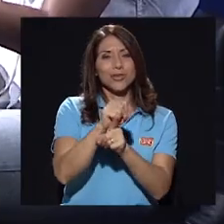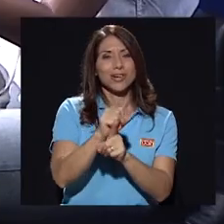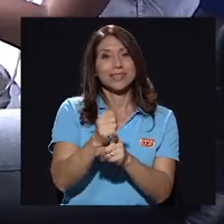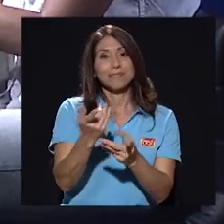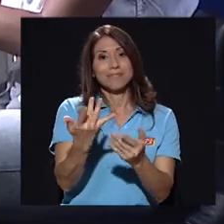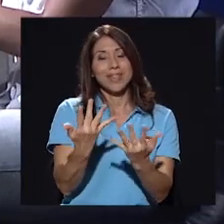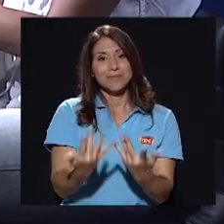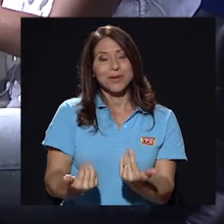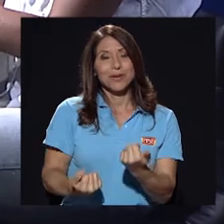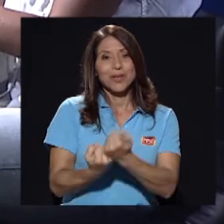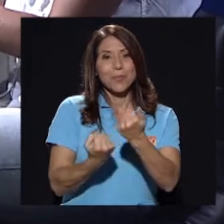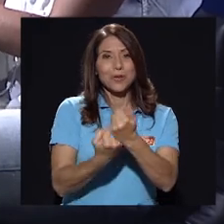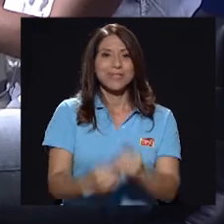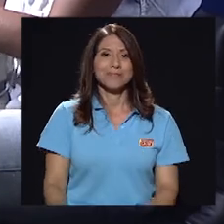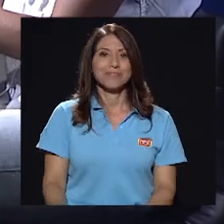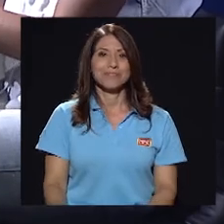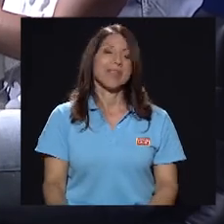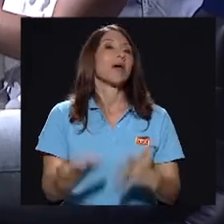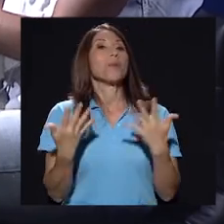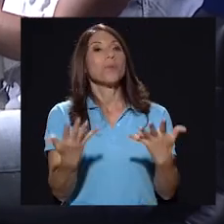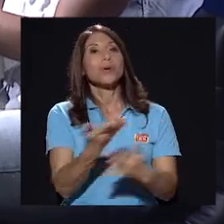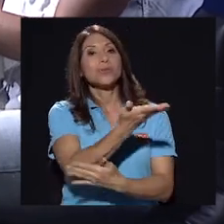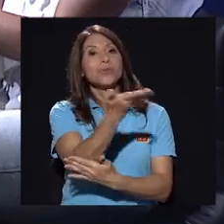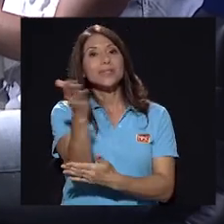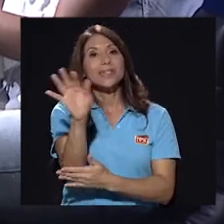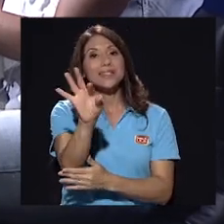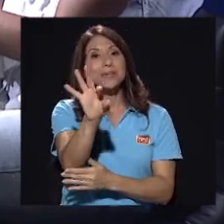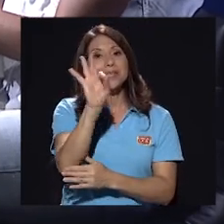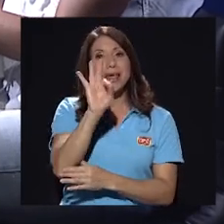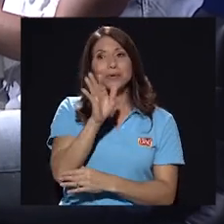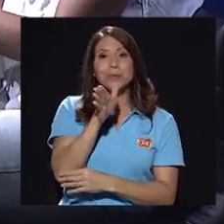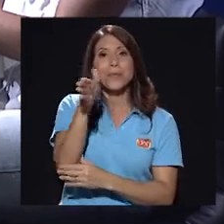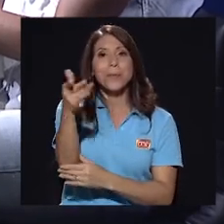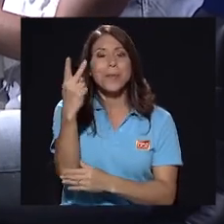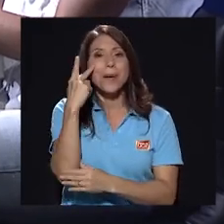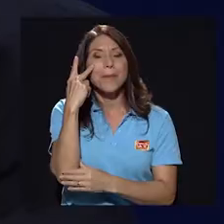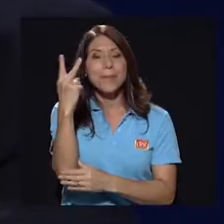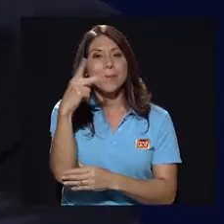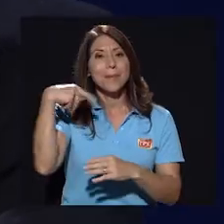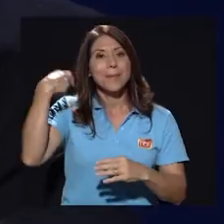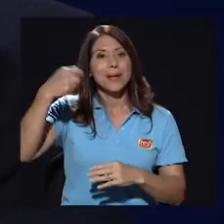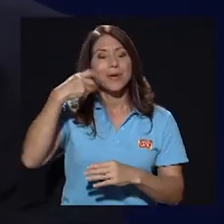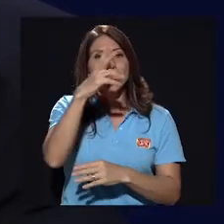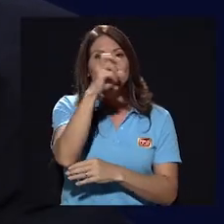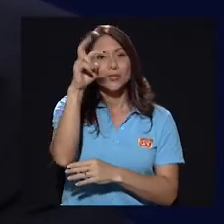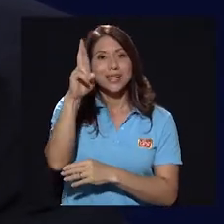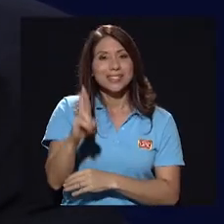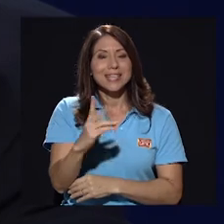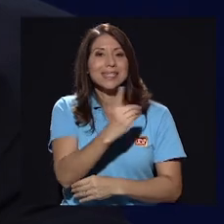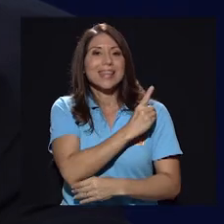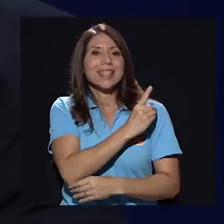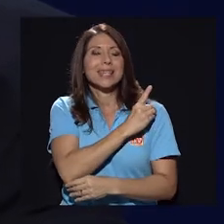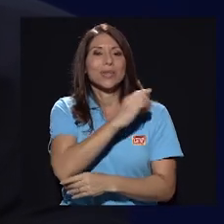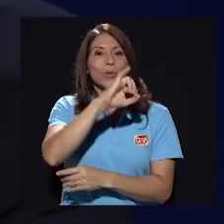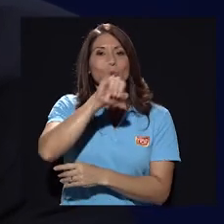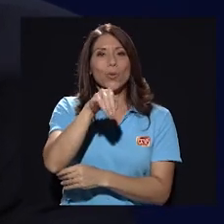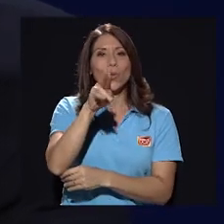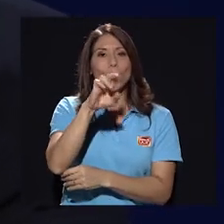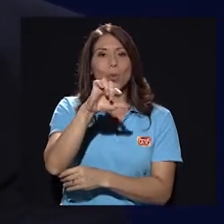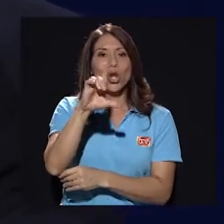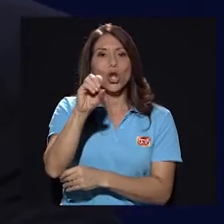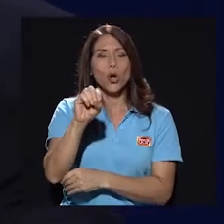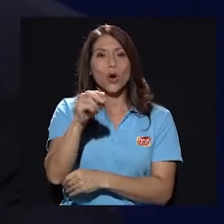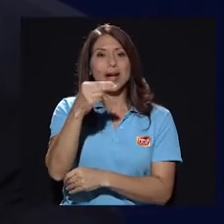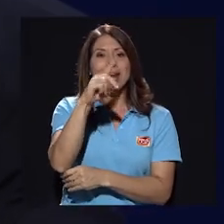nada, espero que nos apoyen. Bueno, quedan invitados, invitadas a que vayan a ver esta película costarricense dirigida por